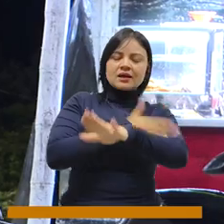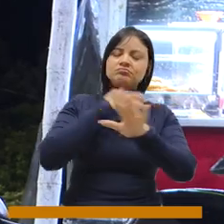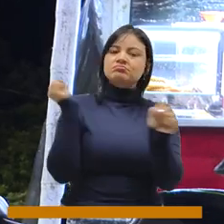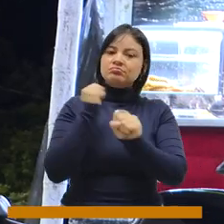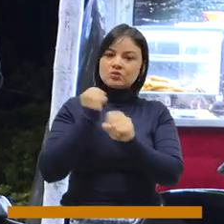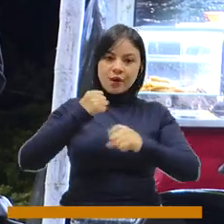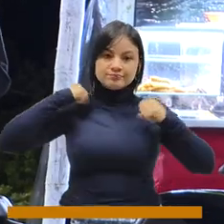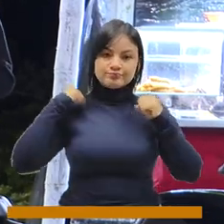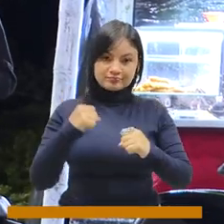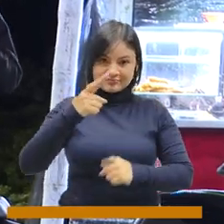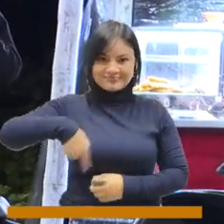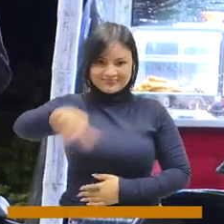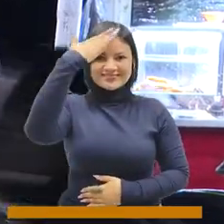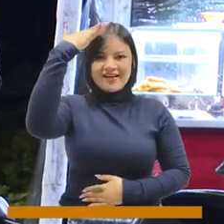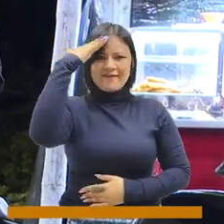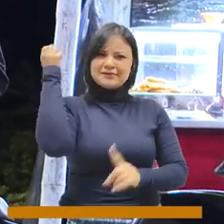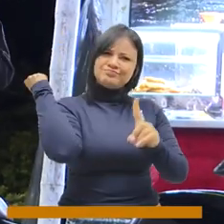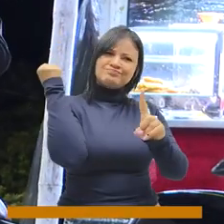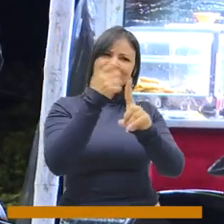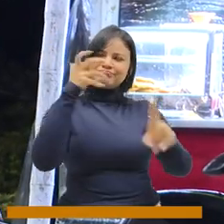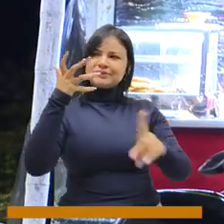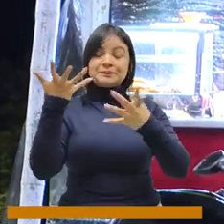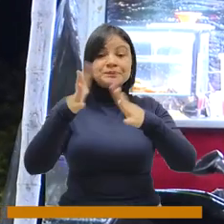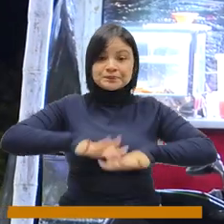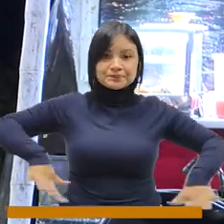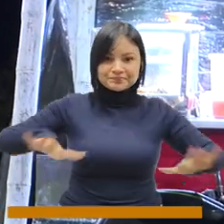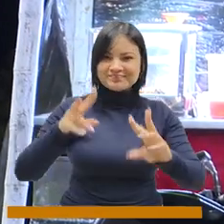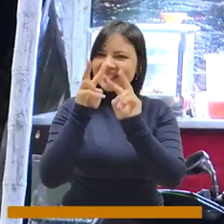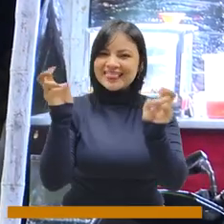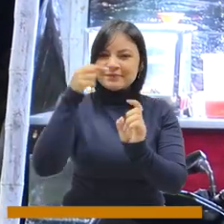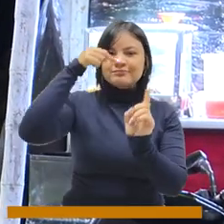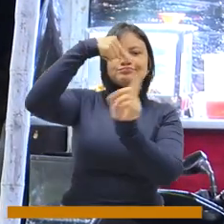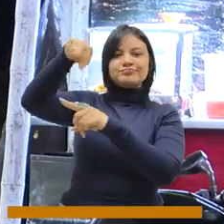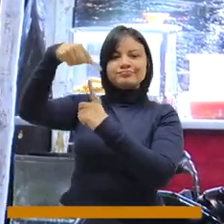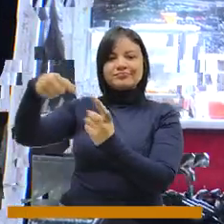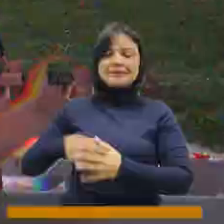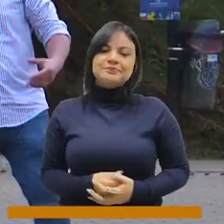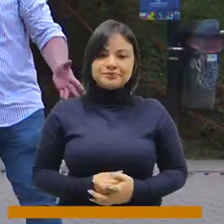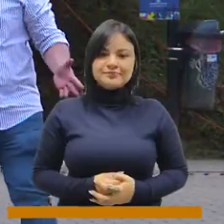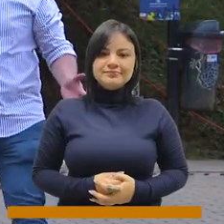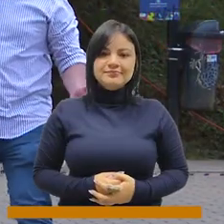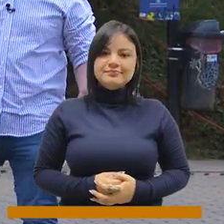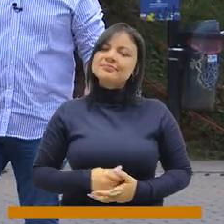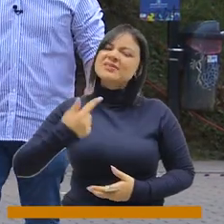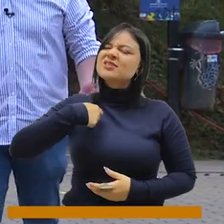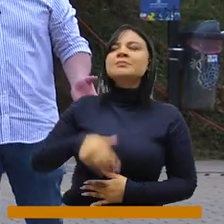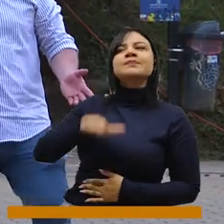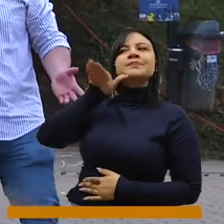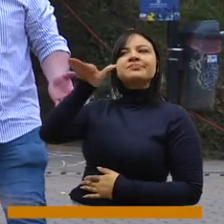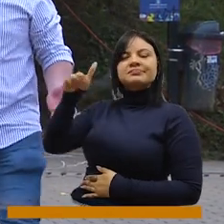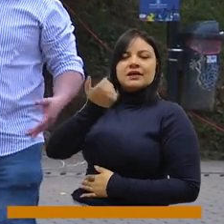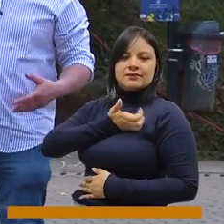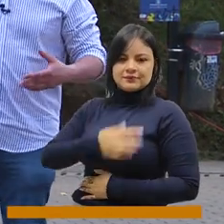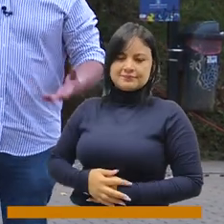trabajando bastante fuerte en eso porque sabemos del potencial tan grande que tiene este territorio para el tema turístico. ¿Qué le estamos pidiendo a